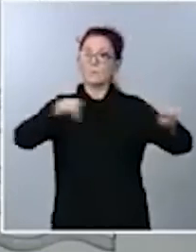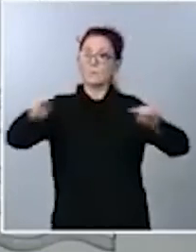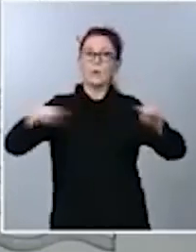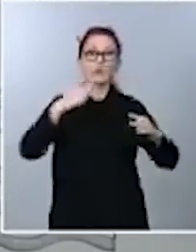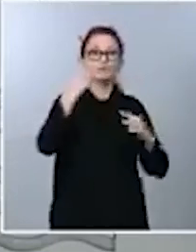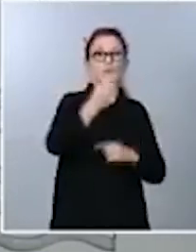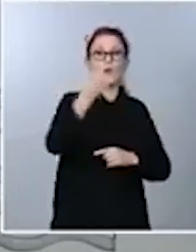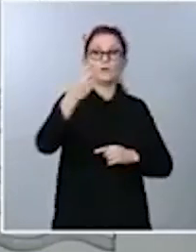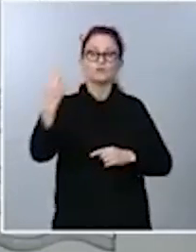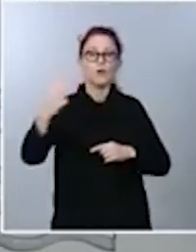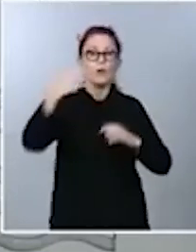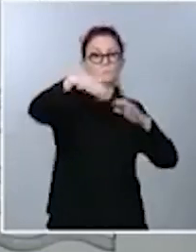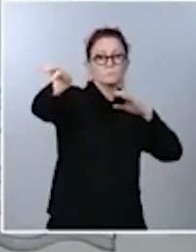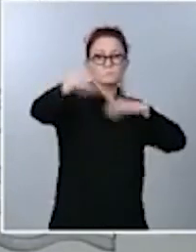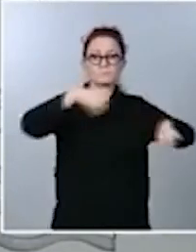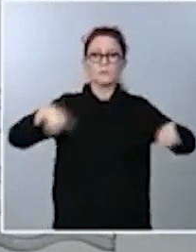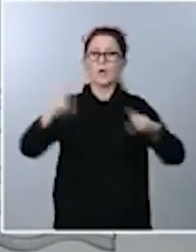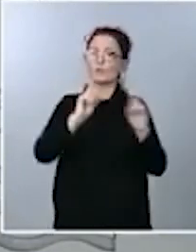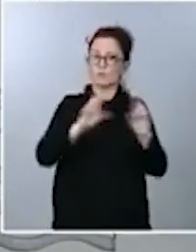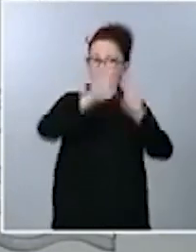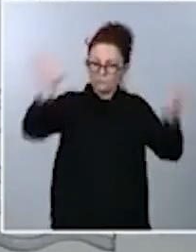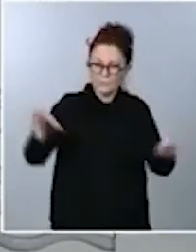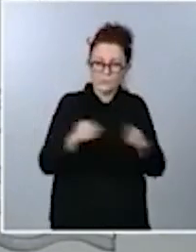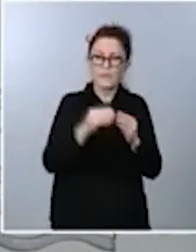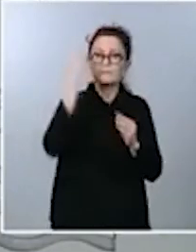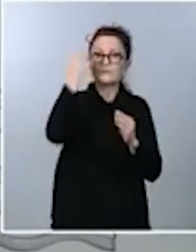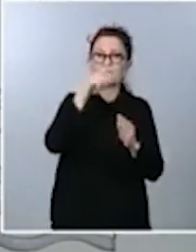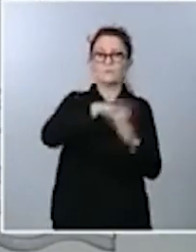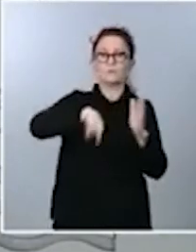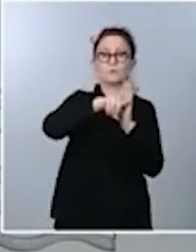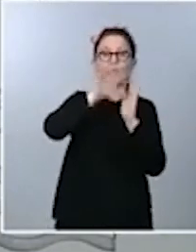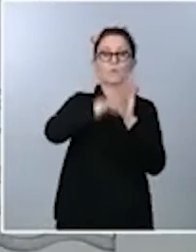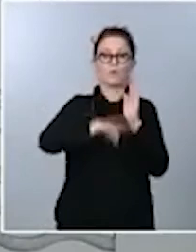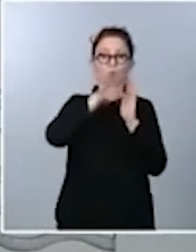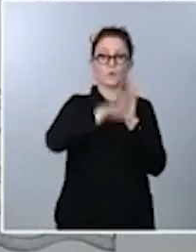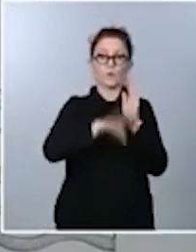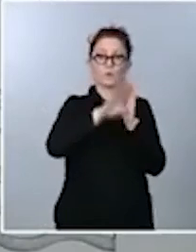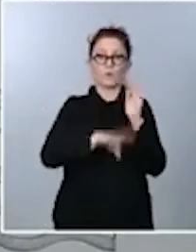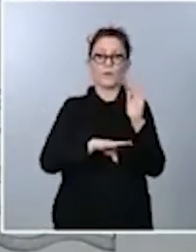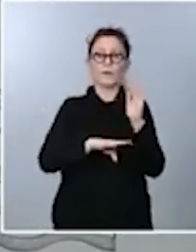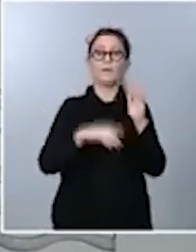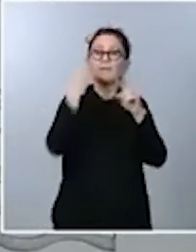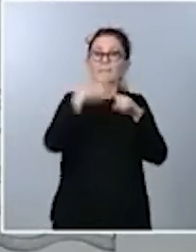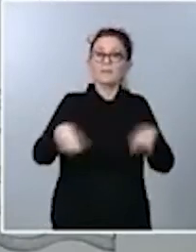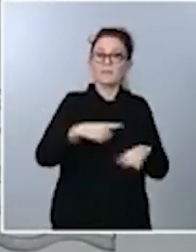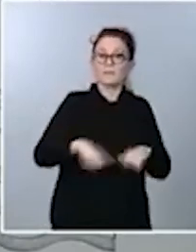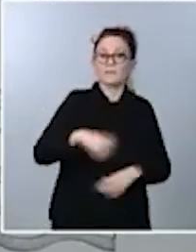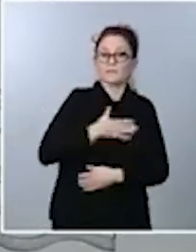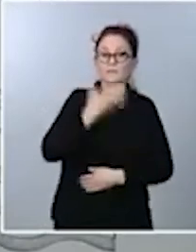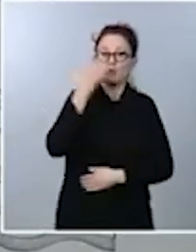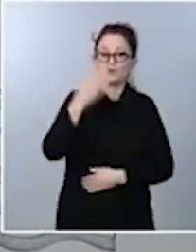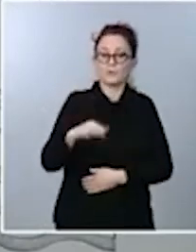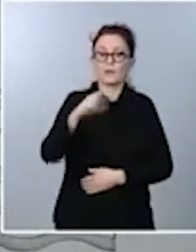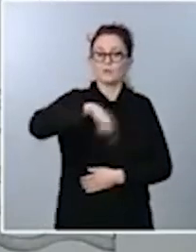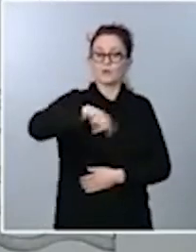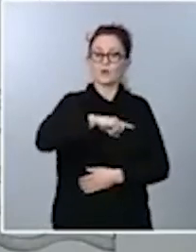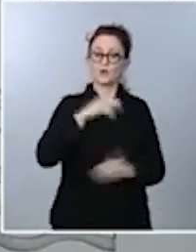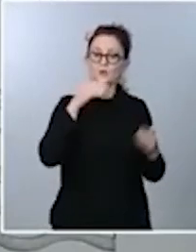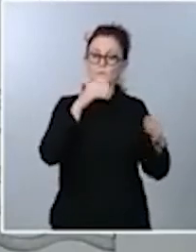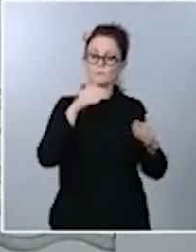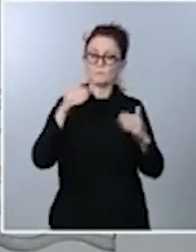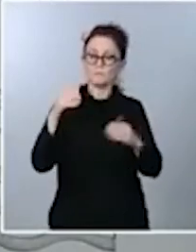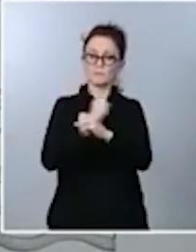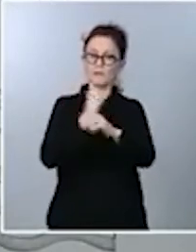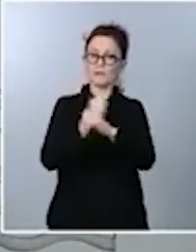el conjunto de las que componen este programa. Hay diferentes posibilidades en este momento en las que estamos trabajando, pero insistir en la idea